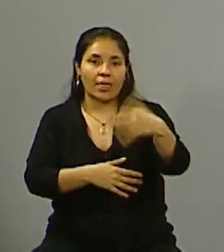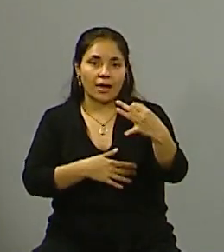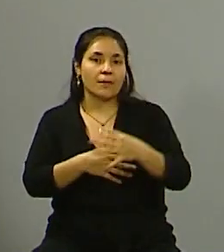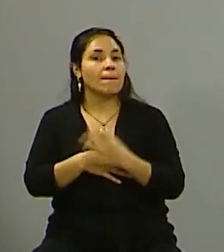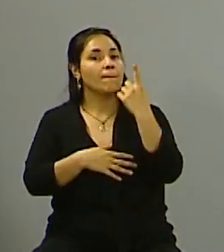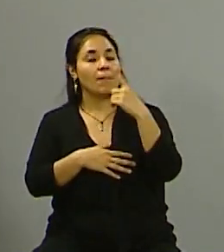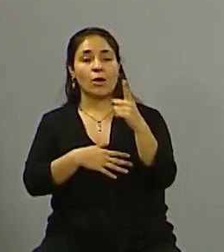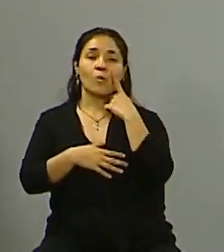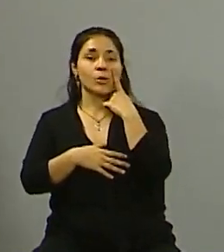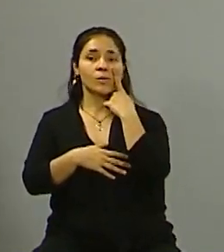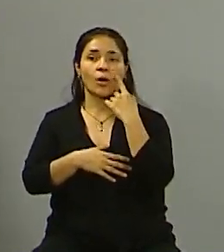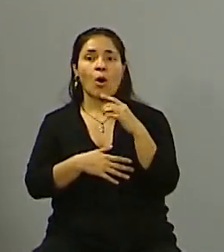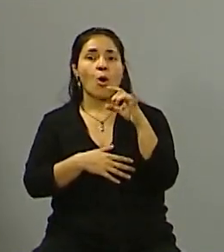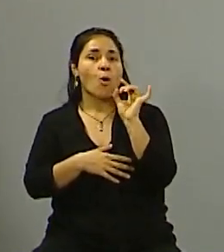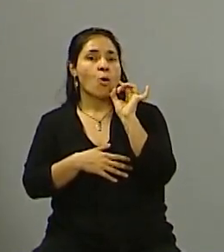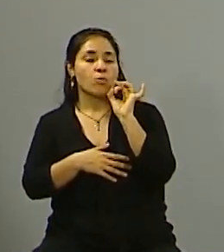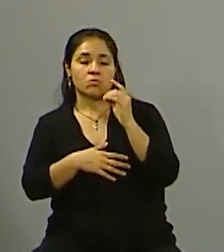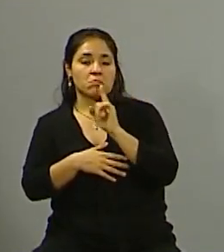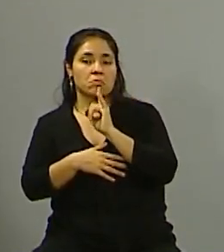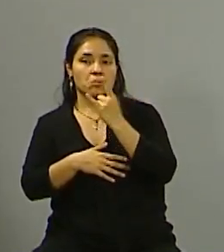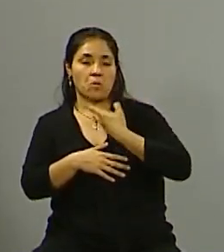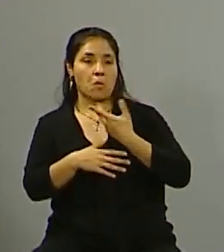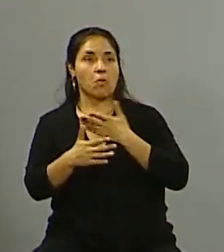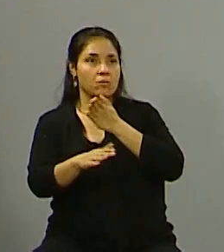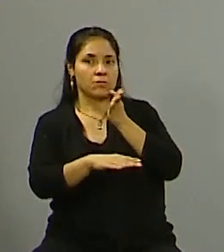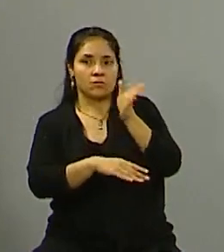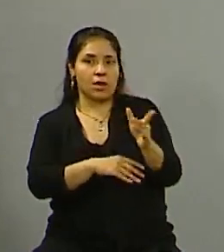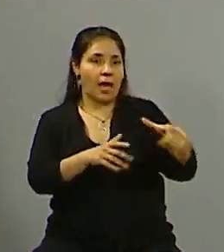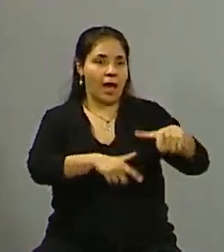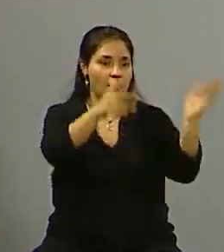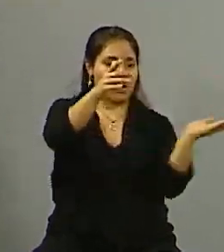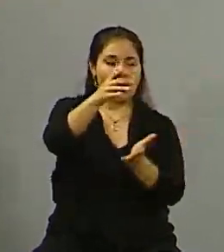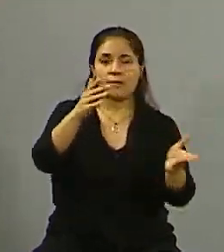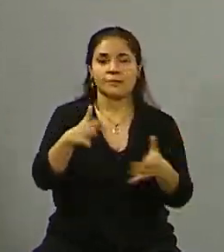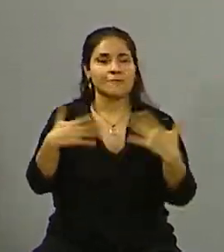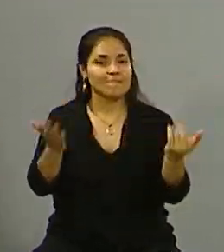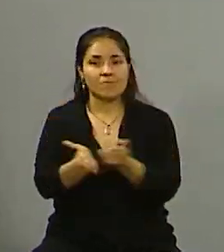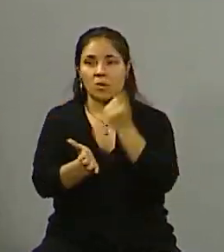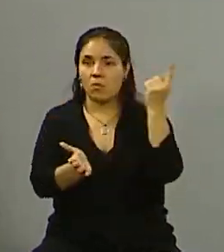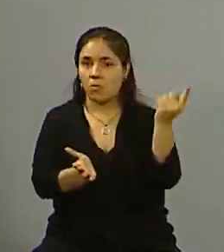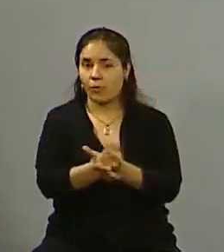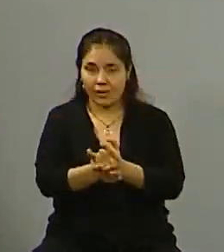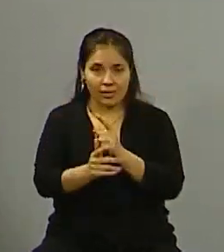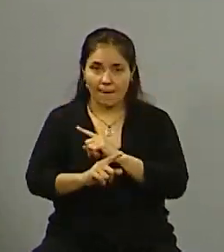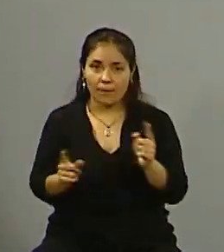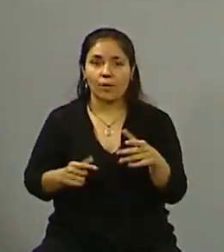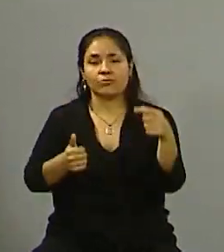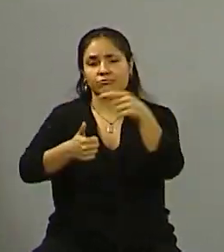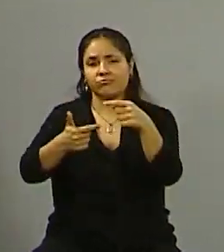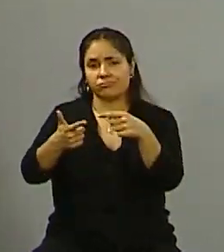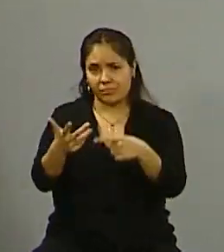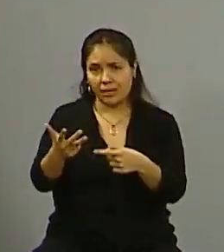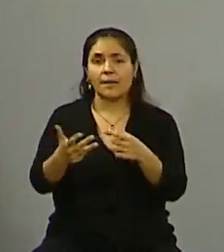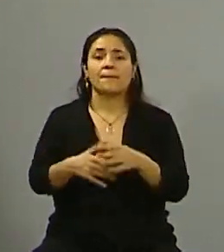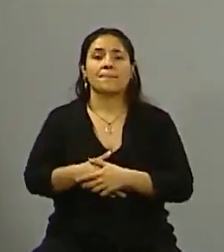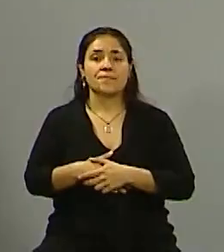municipio poder erradicar un forestal. Ante esa situación, ante ese panorama, hay muchísimas cosas en el medio, ante ese